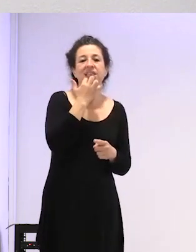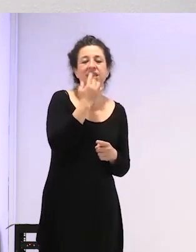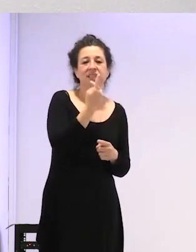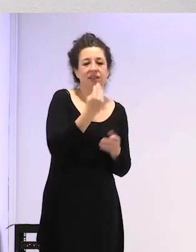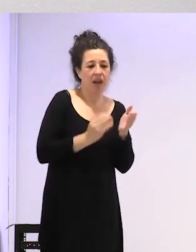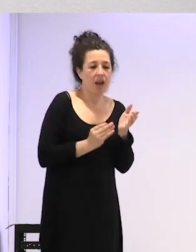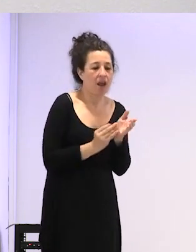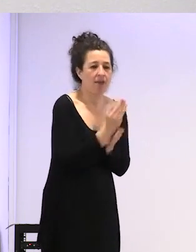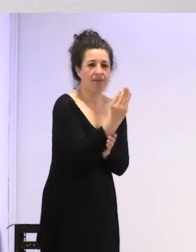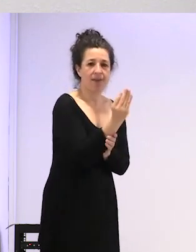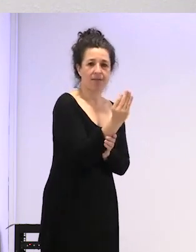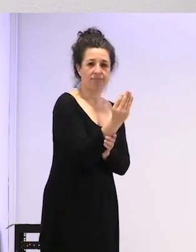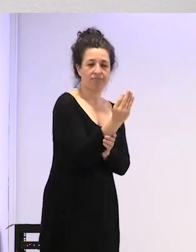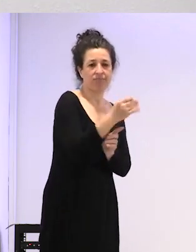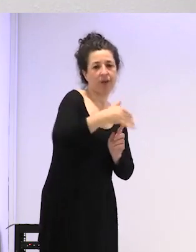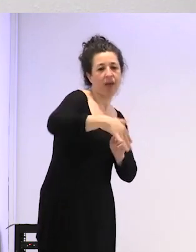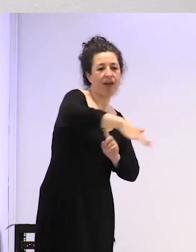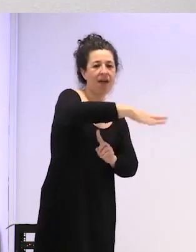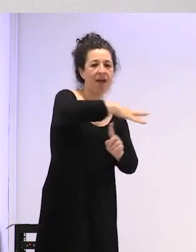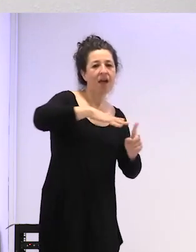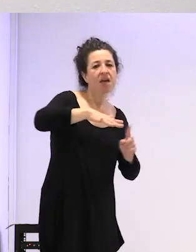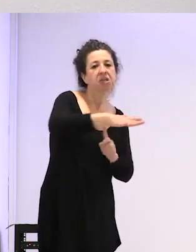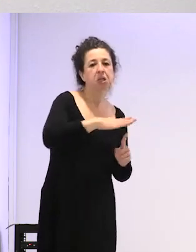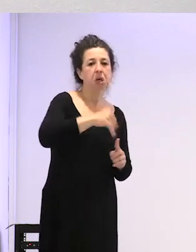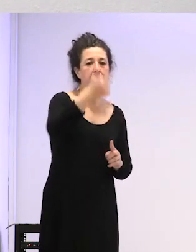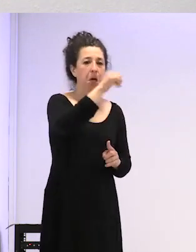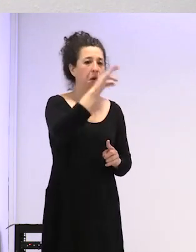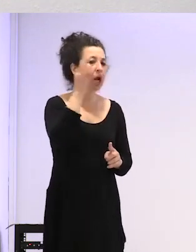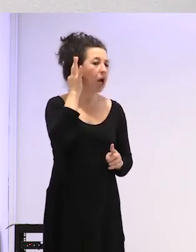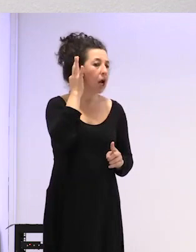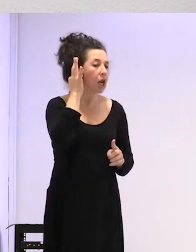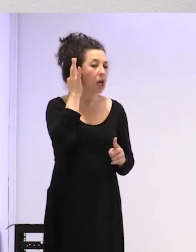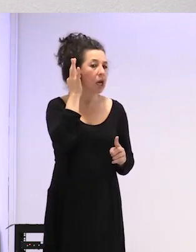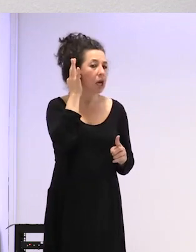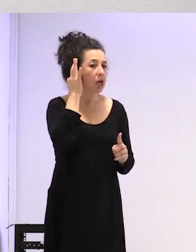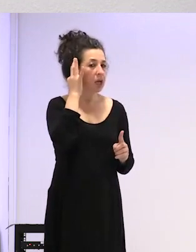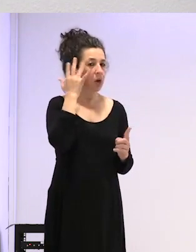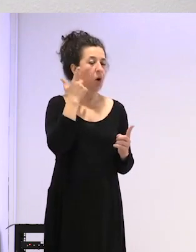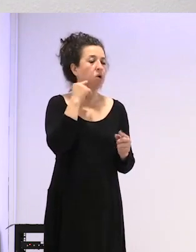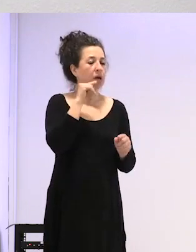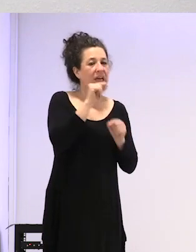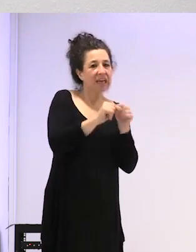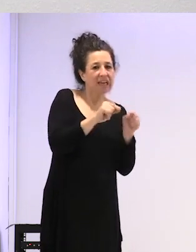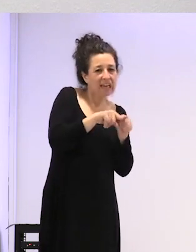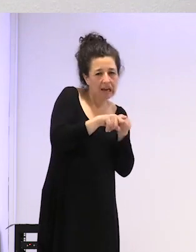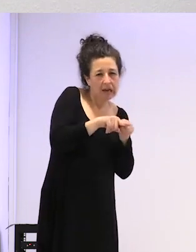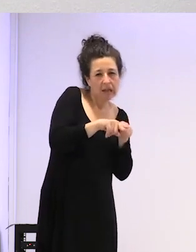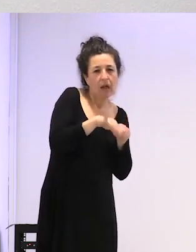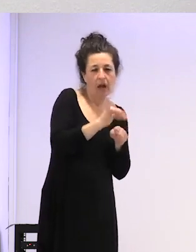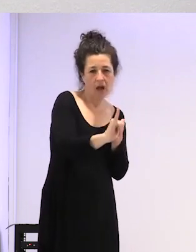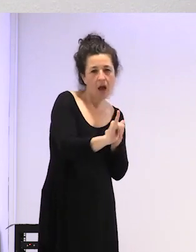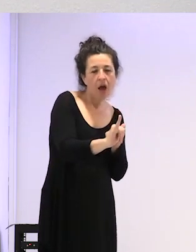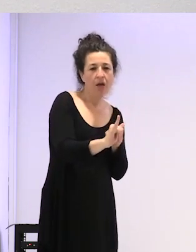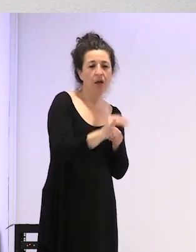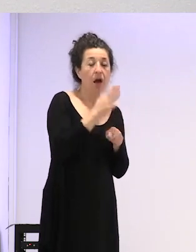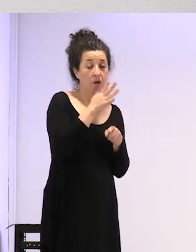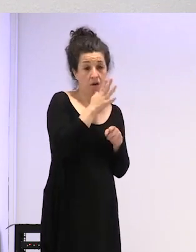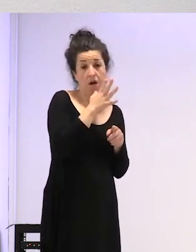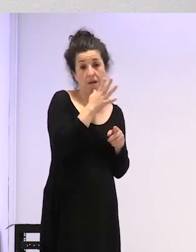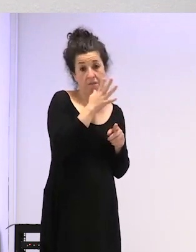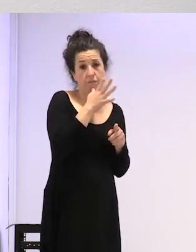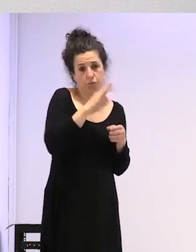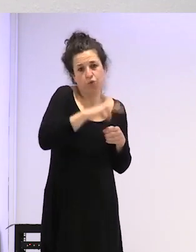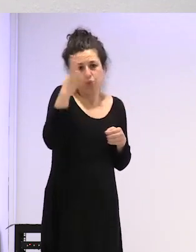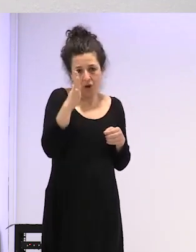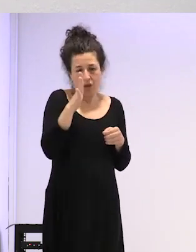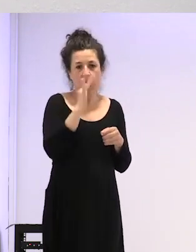nacer en un entorno donde se deja fluir el género de una manera y se es crítico del género que afortunadamente ahora ya hay muchas familias